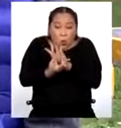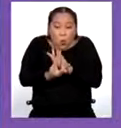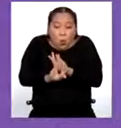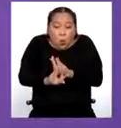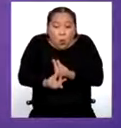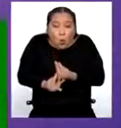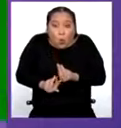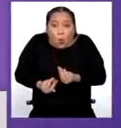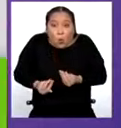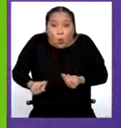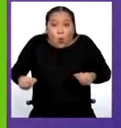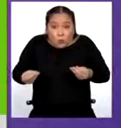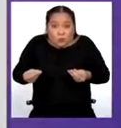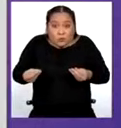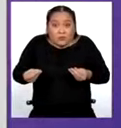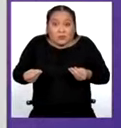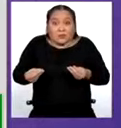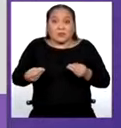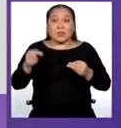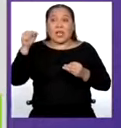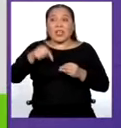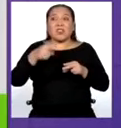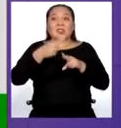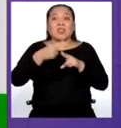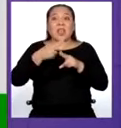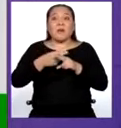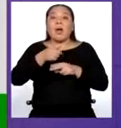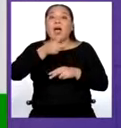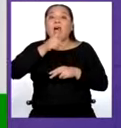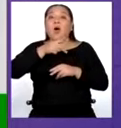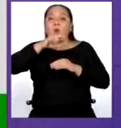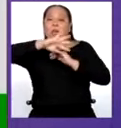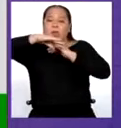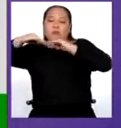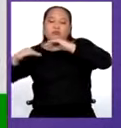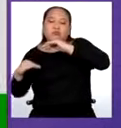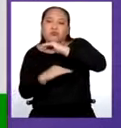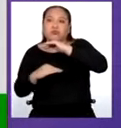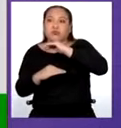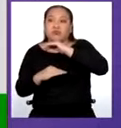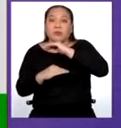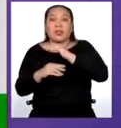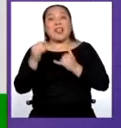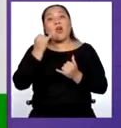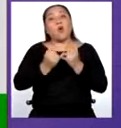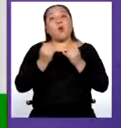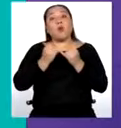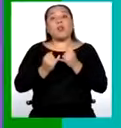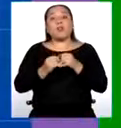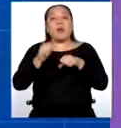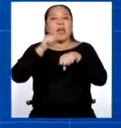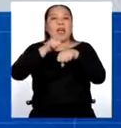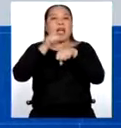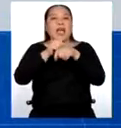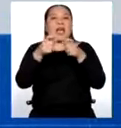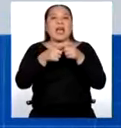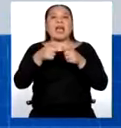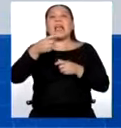corteza. Y se llama agua subterránea. Una última forma de agua son los hielos.